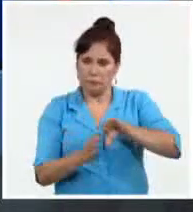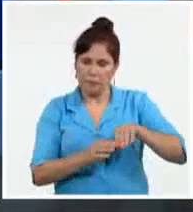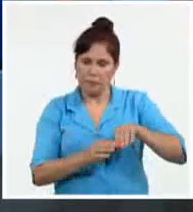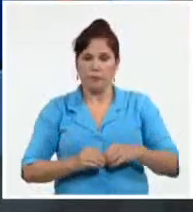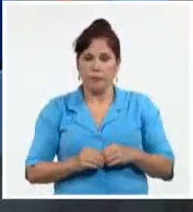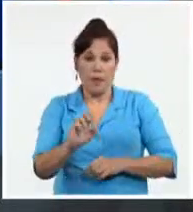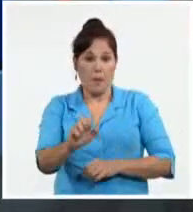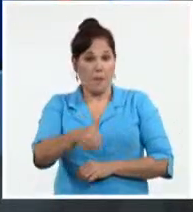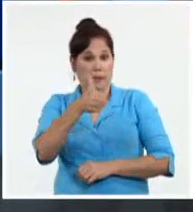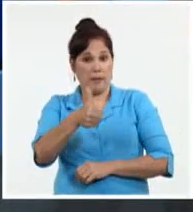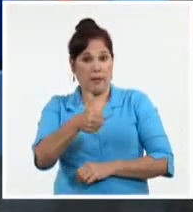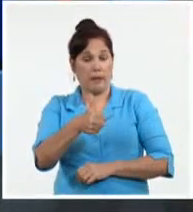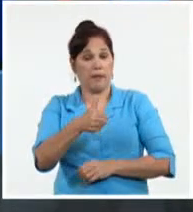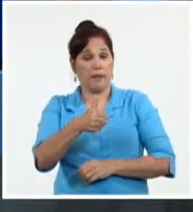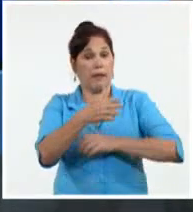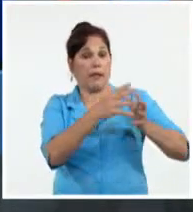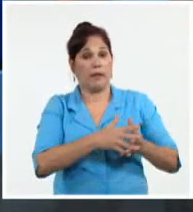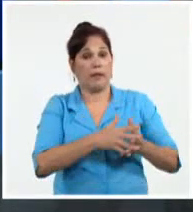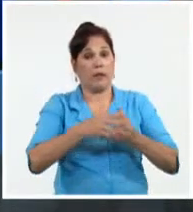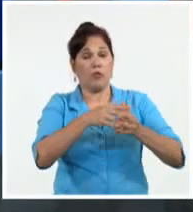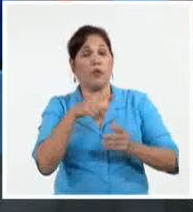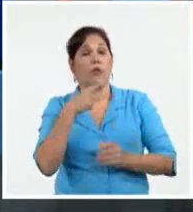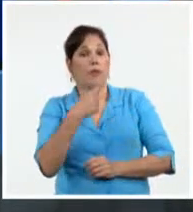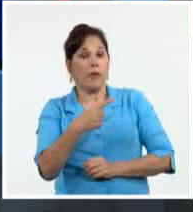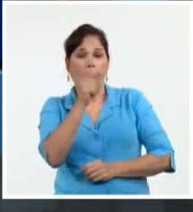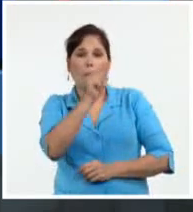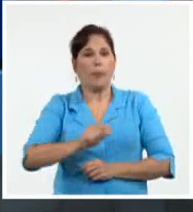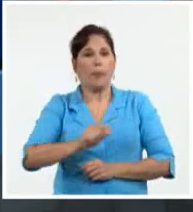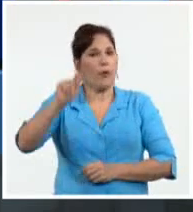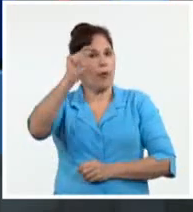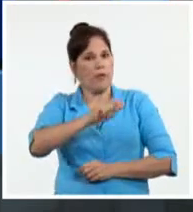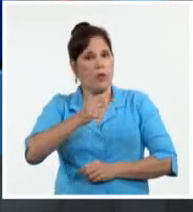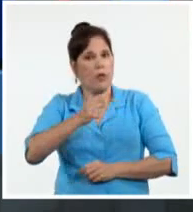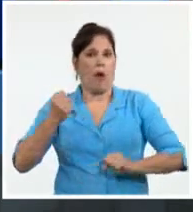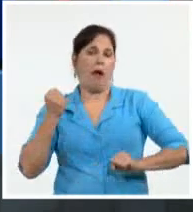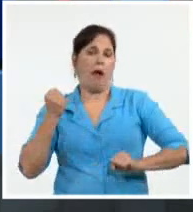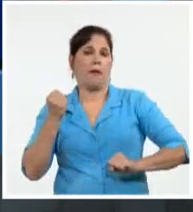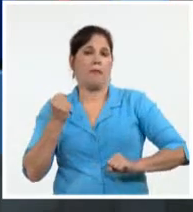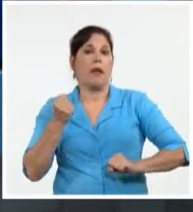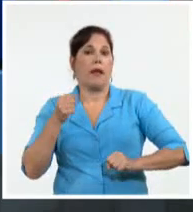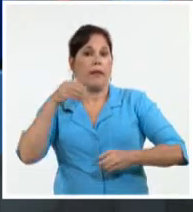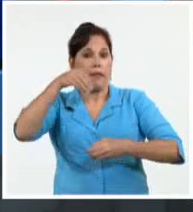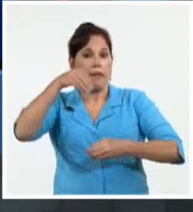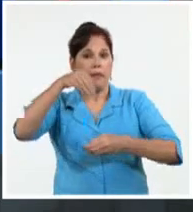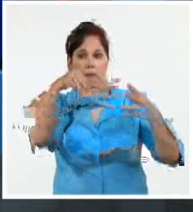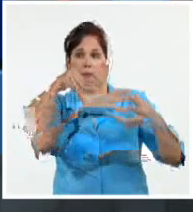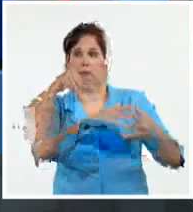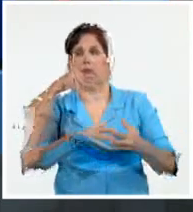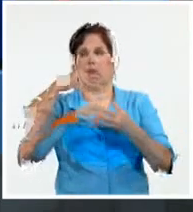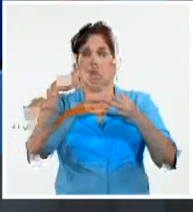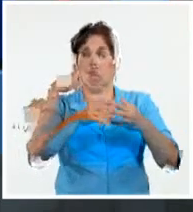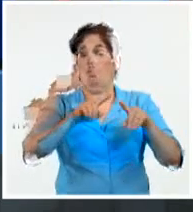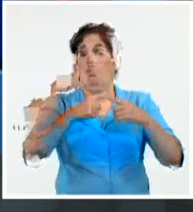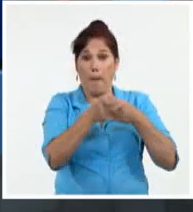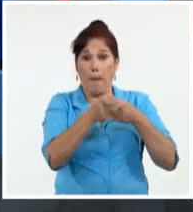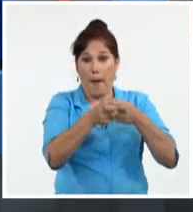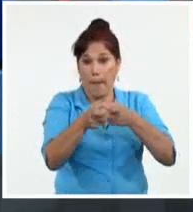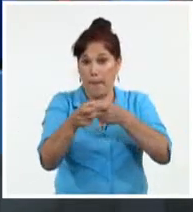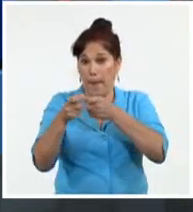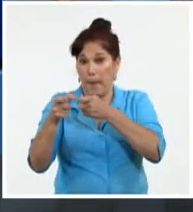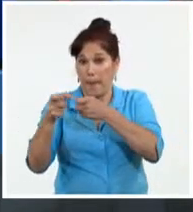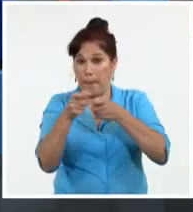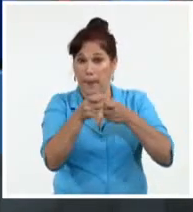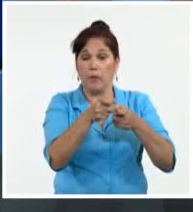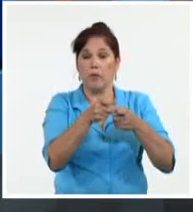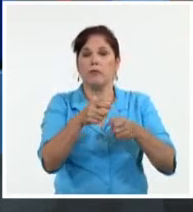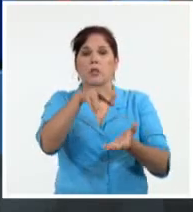El presidente Joe Biden insistió en la prohibición del porte de armas de fuego en Estados Unidos tras una ola de violencia desatada en